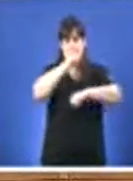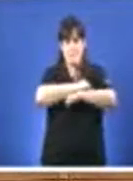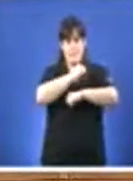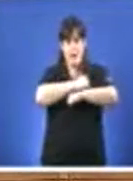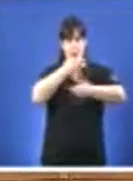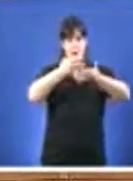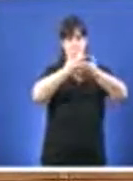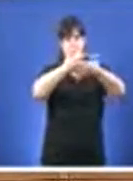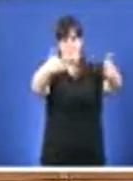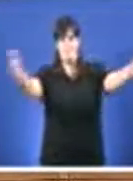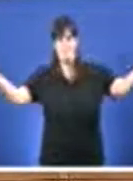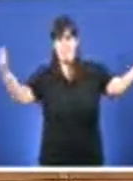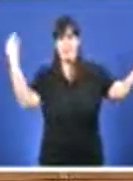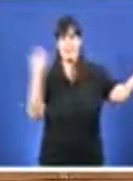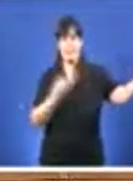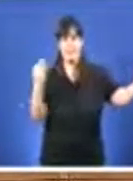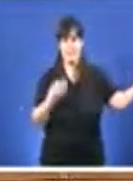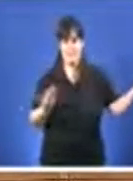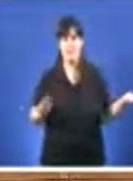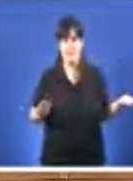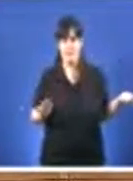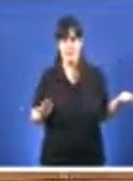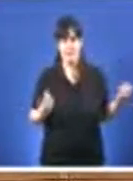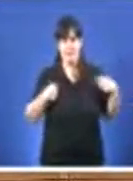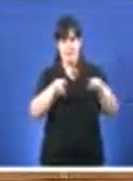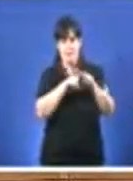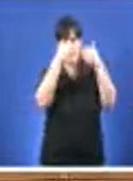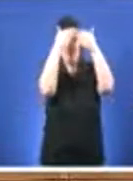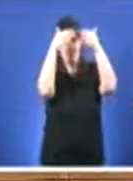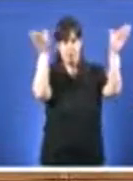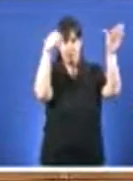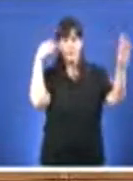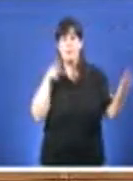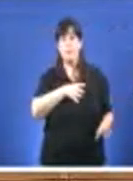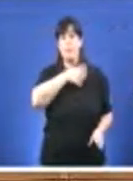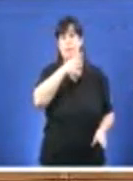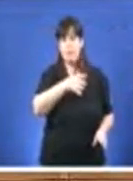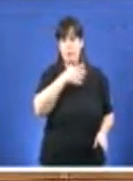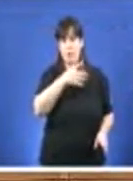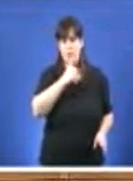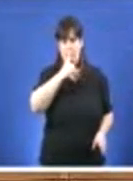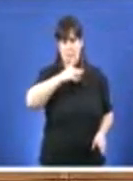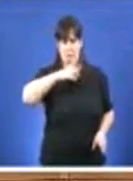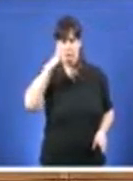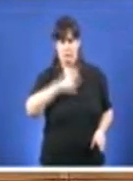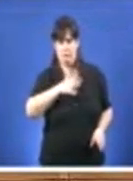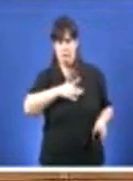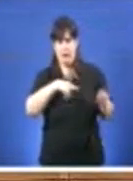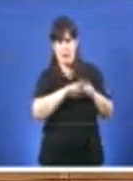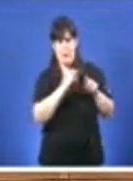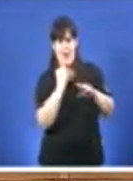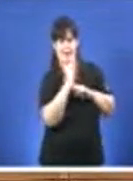abrilas, para que se mude certo cheire a podrido en algúnas institucións.